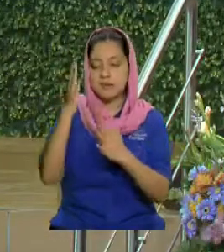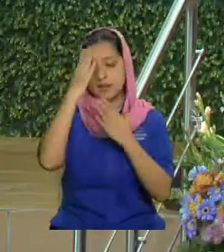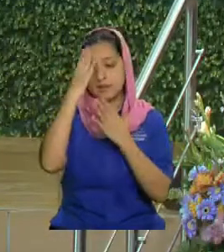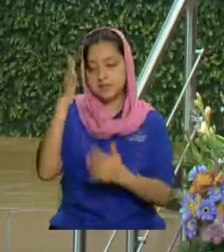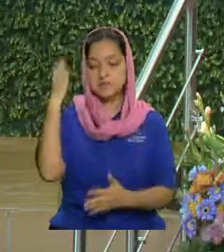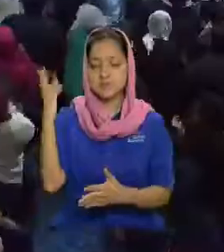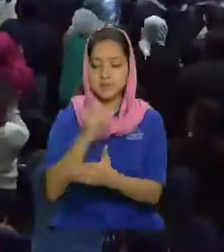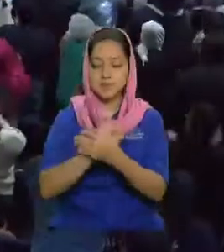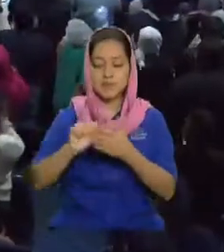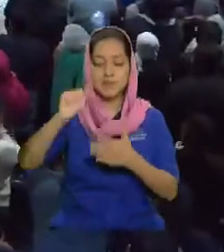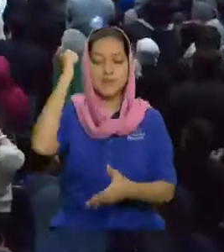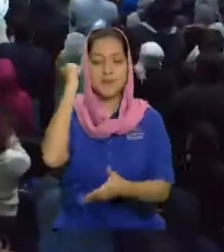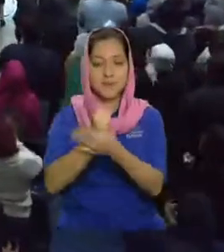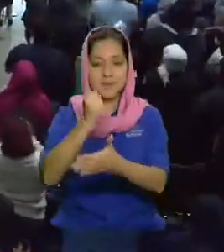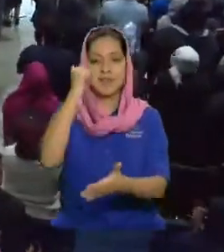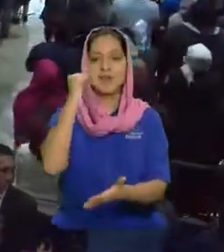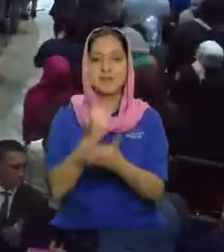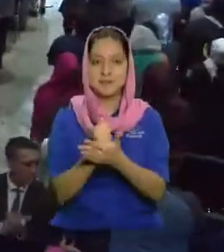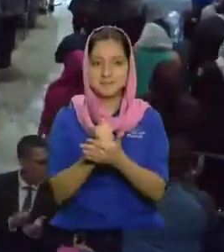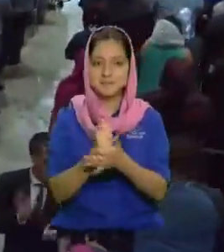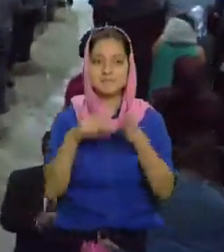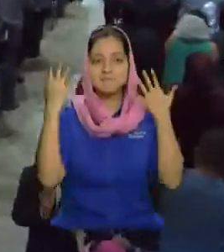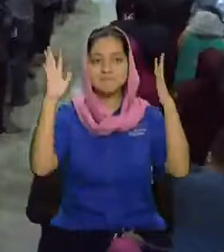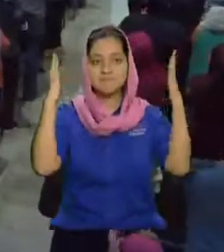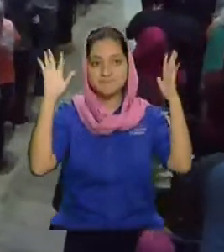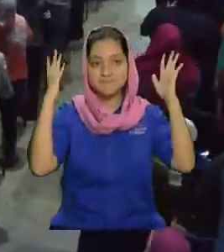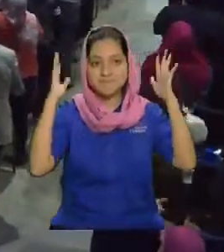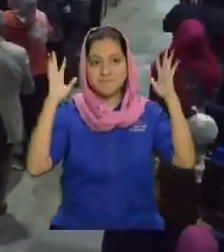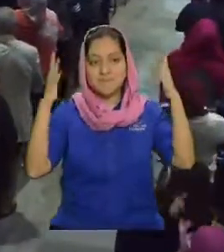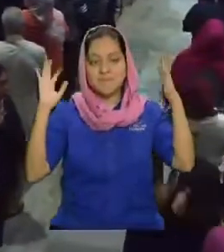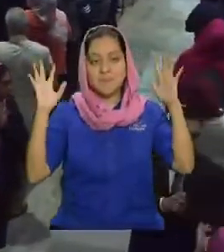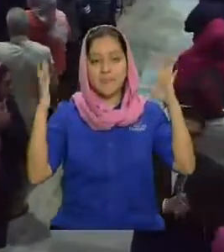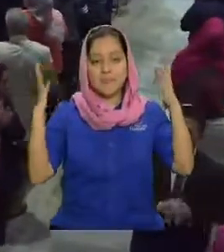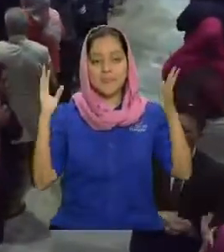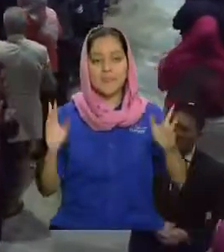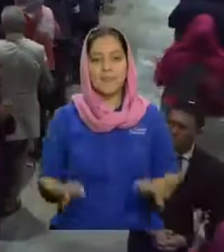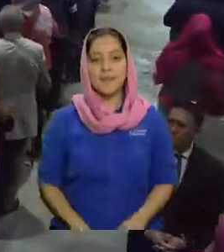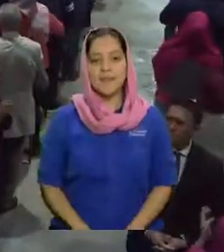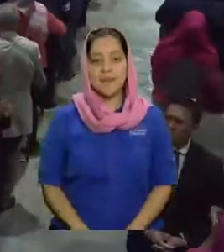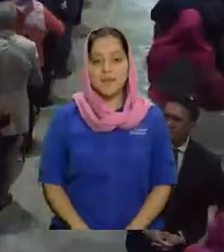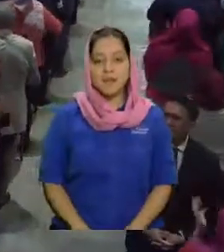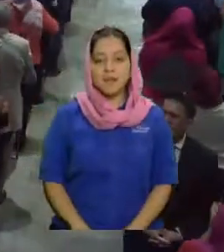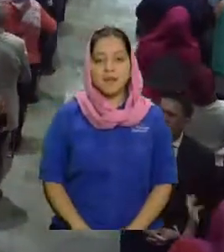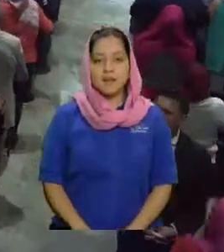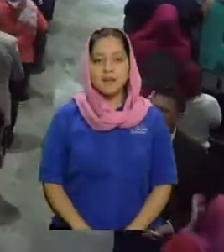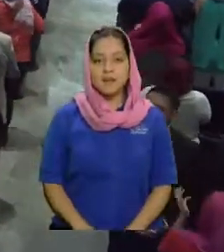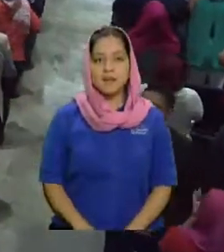bendito déjame hacer una invitación antes de irme mientras sube quien tiene que subir